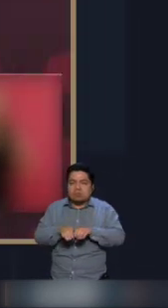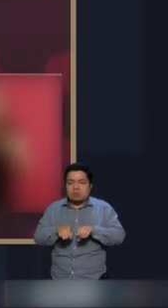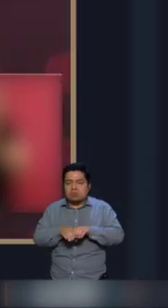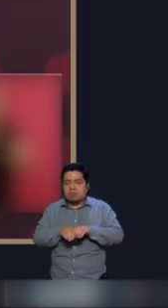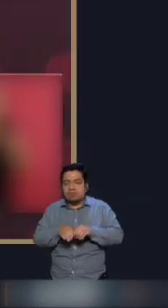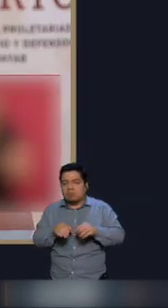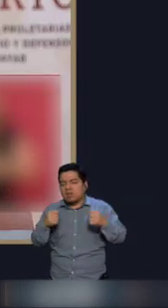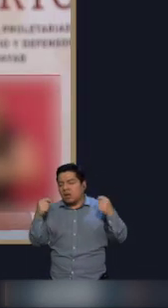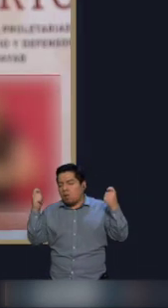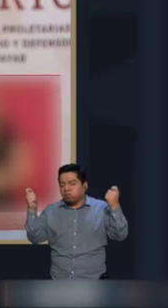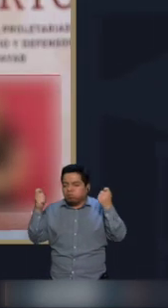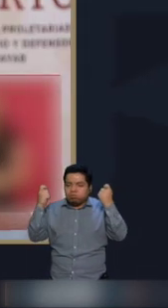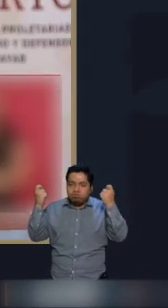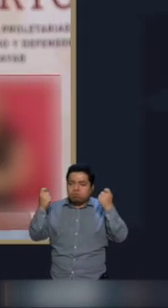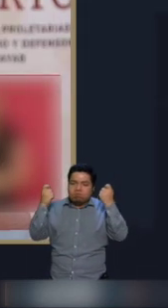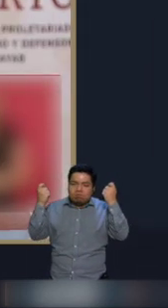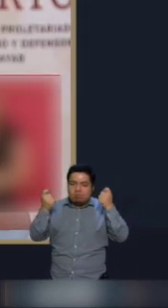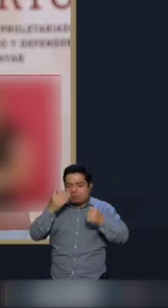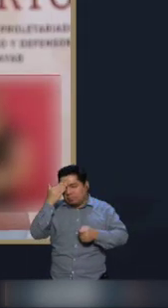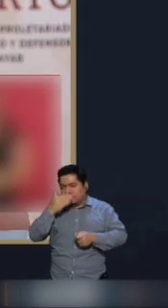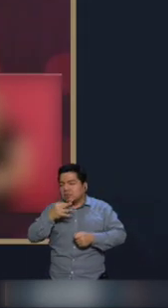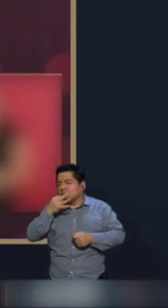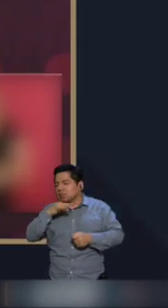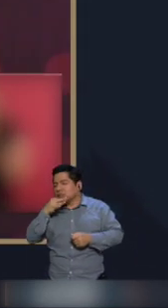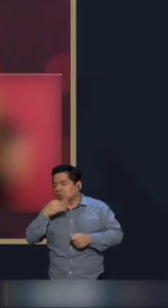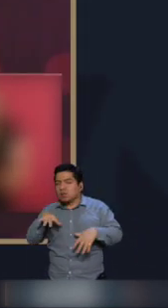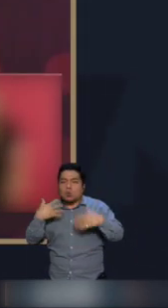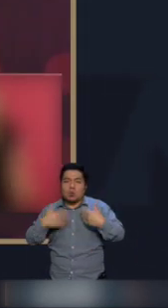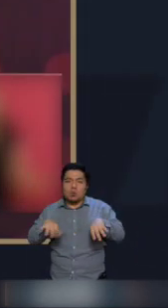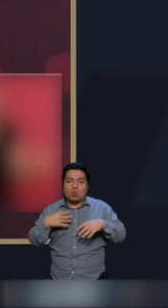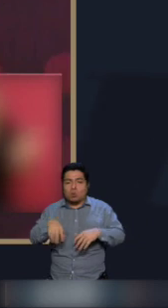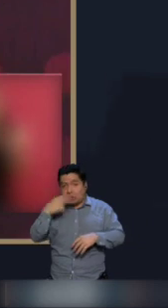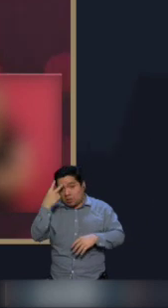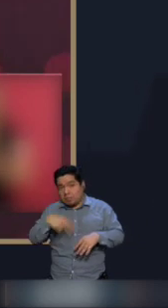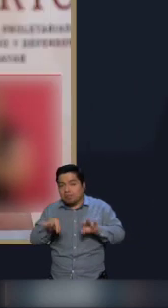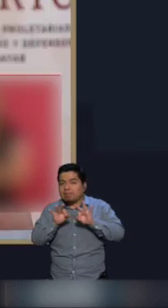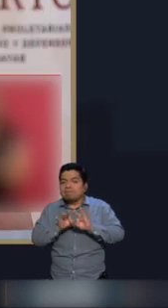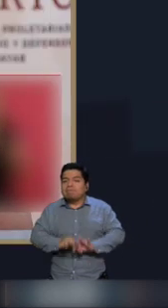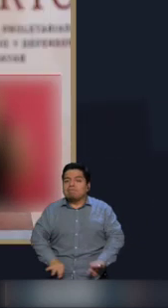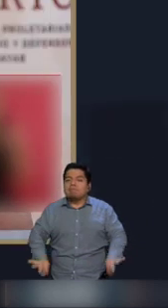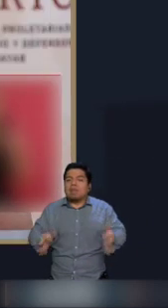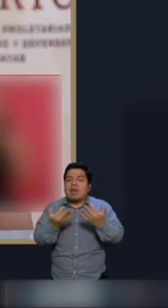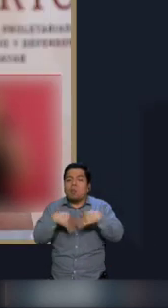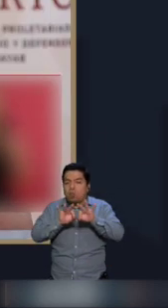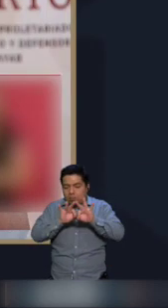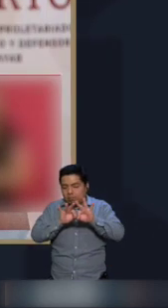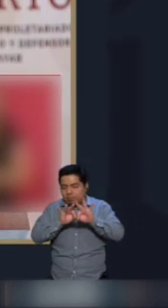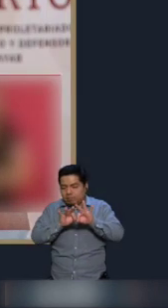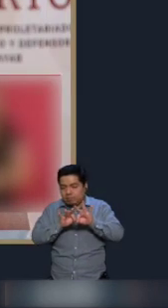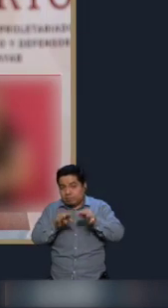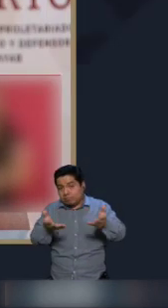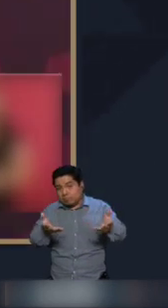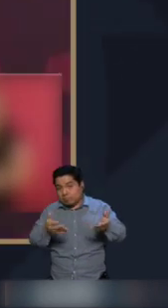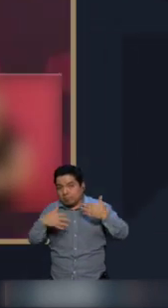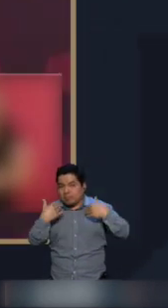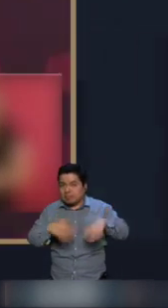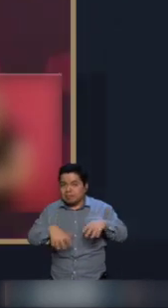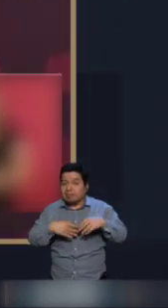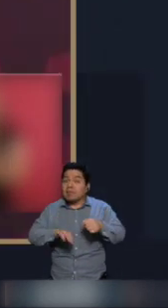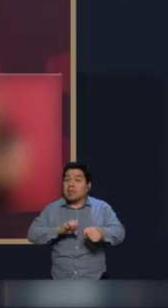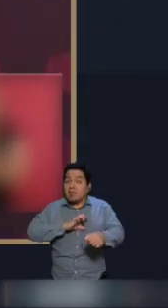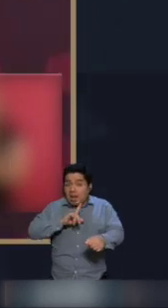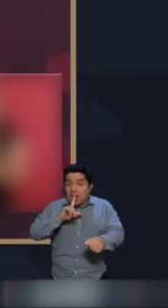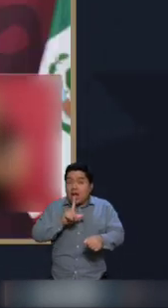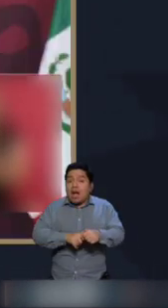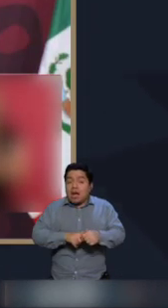más los vivas, es la fiesta cívica más importante del país y esta va a ser muy especial,